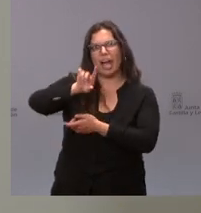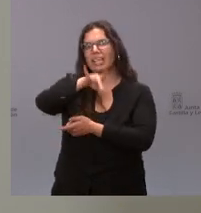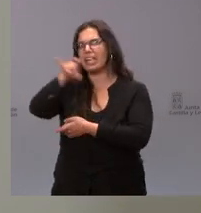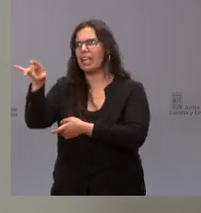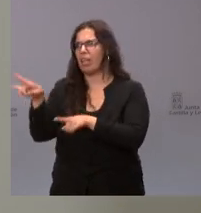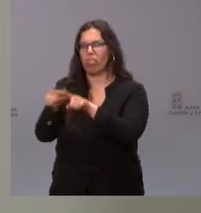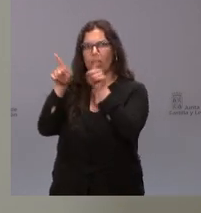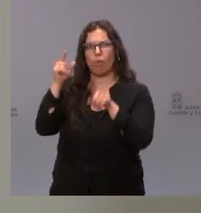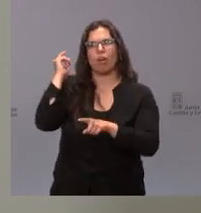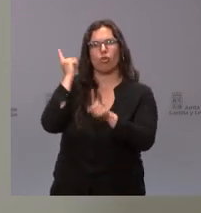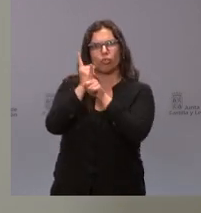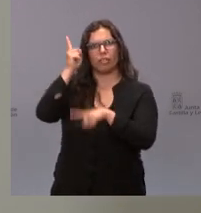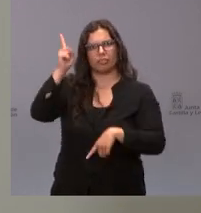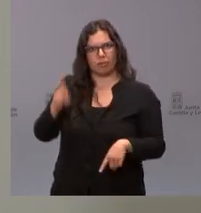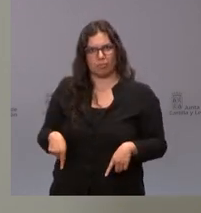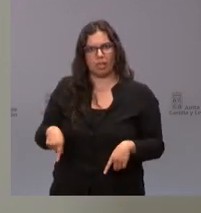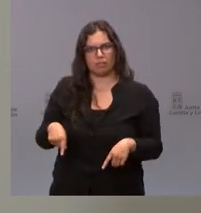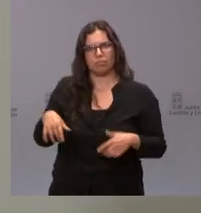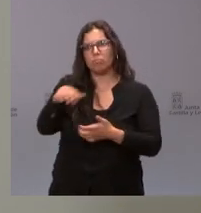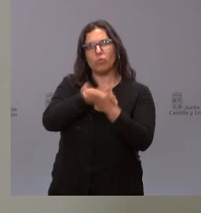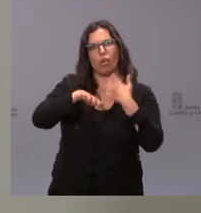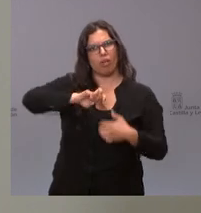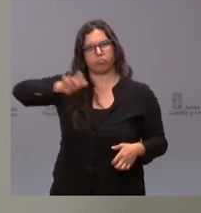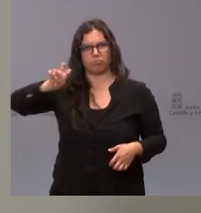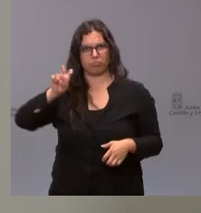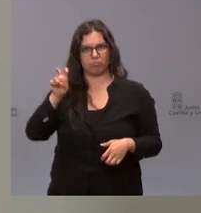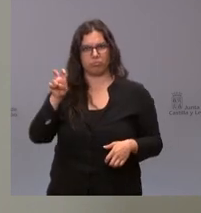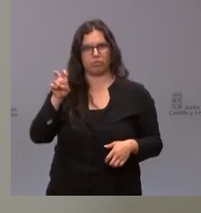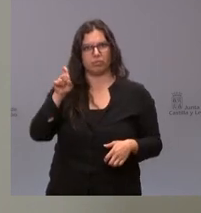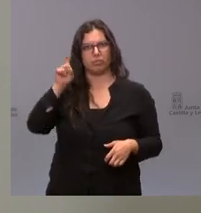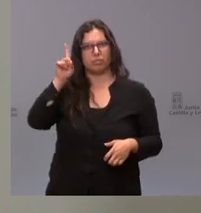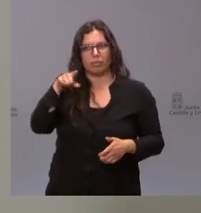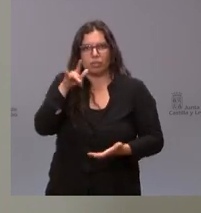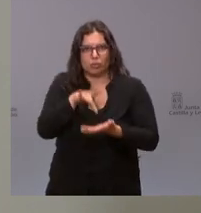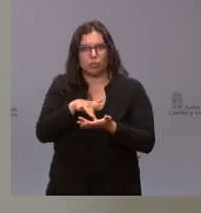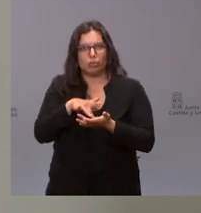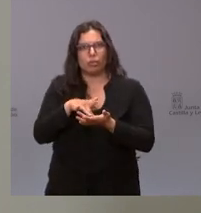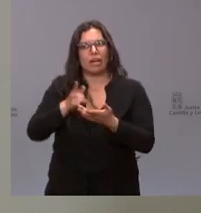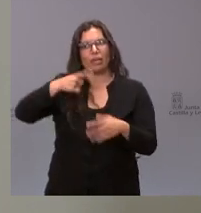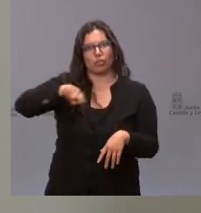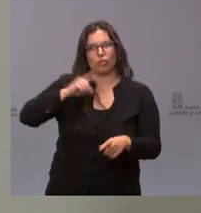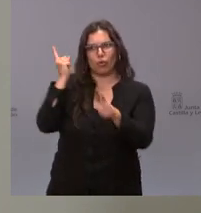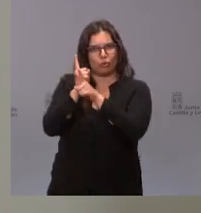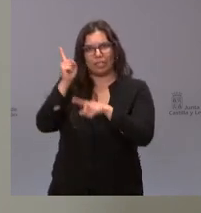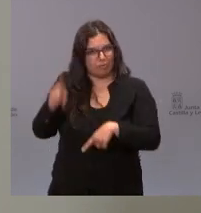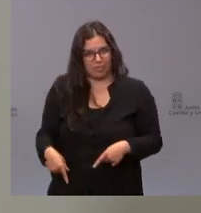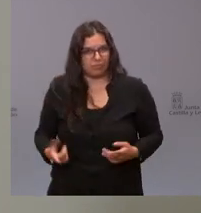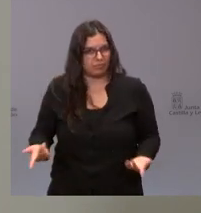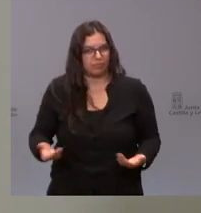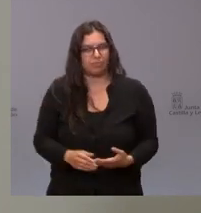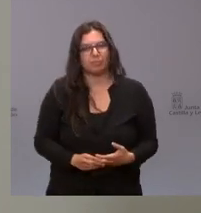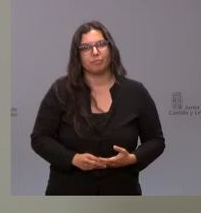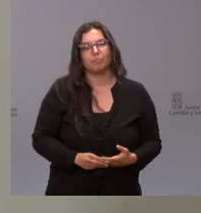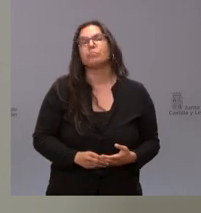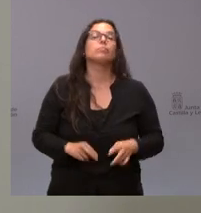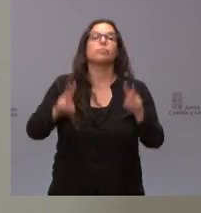distinta de esta que también se produce en nuestro ámbito y que también somos contrarios a la misma y en